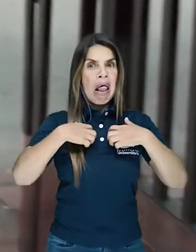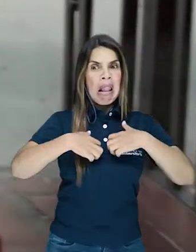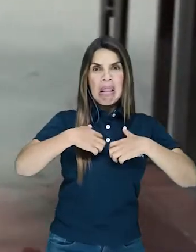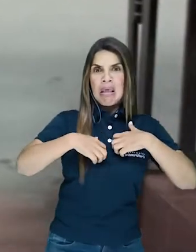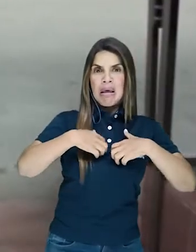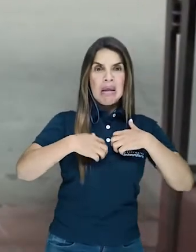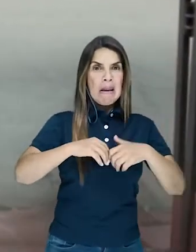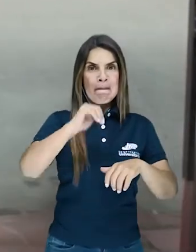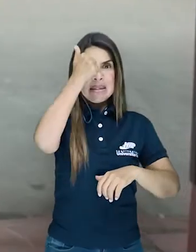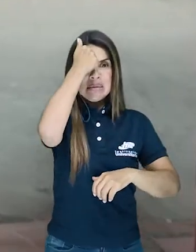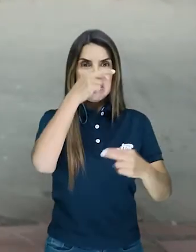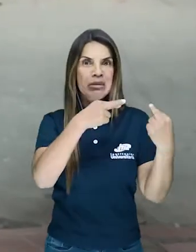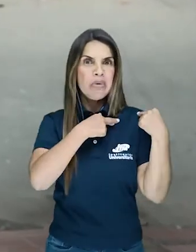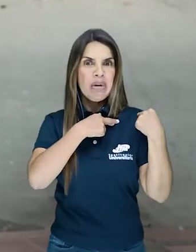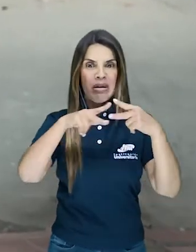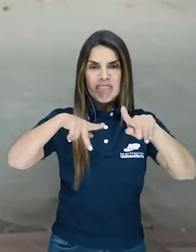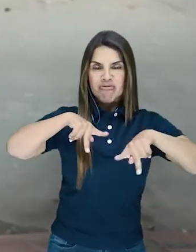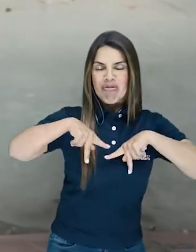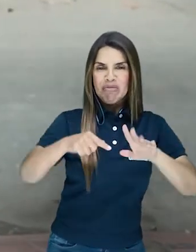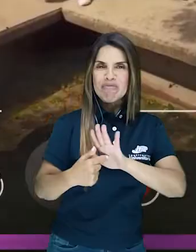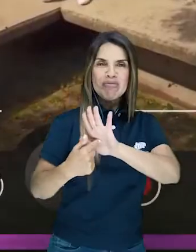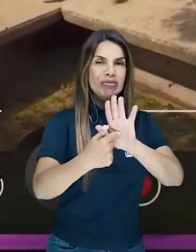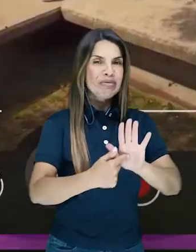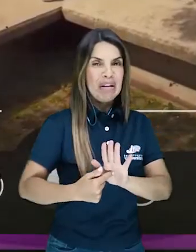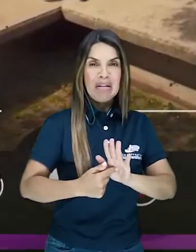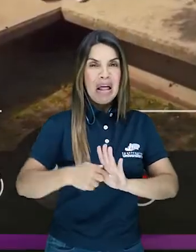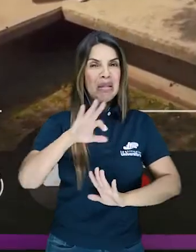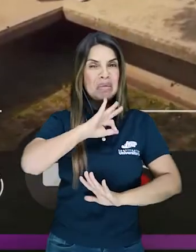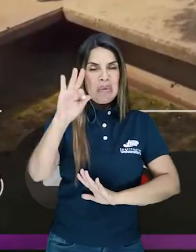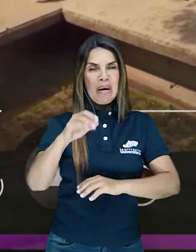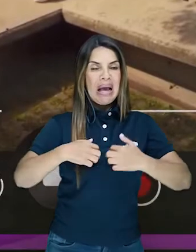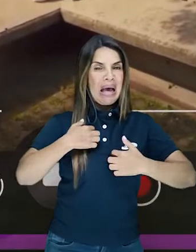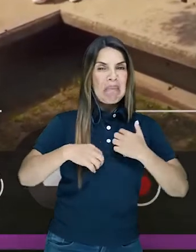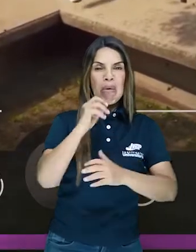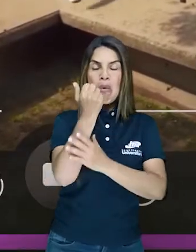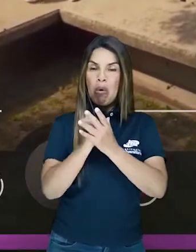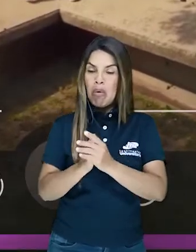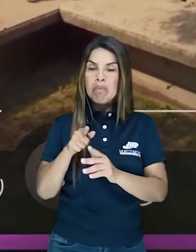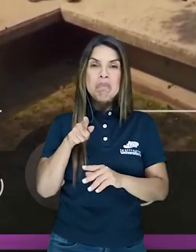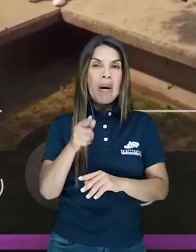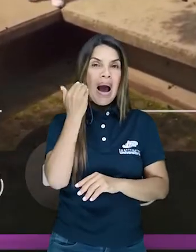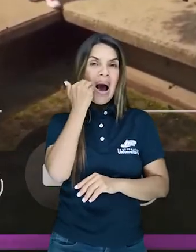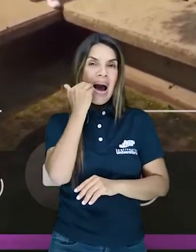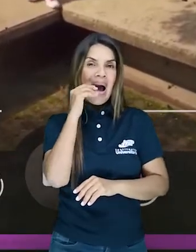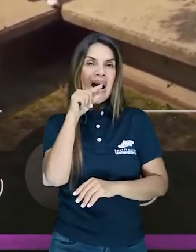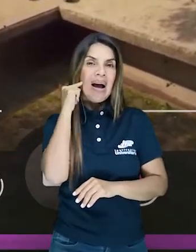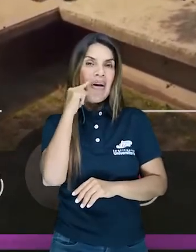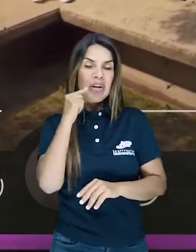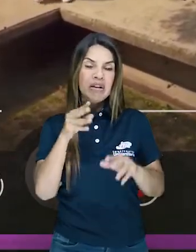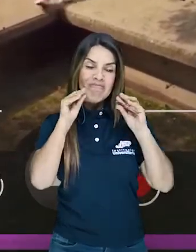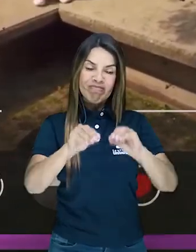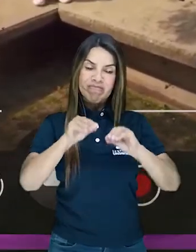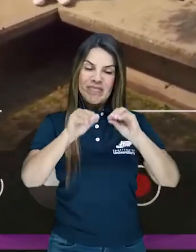enfrentarse a un papel, que no le dio miedo ser la protagonista de una serie de televisión y que definitivamente fue una